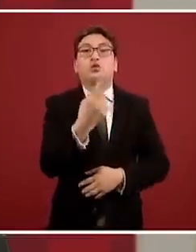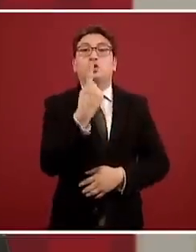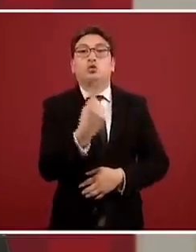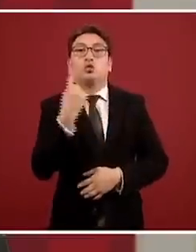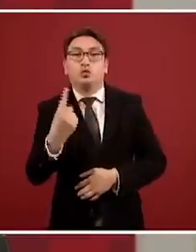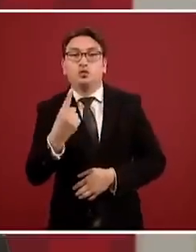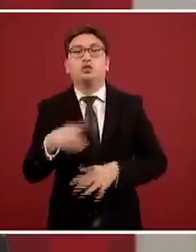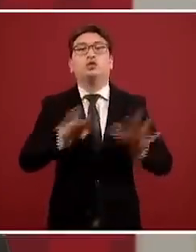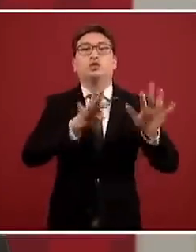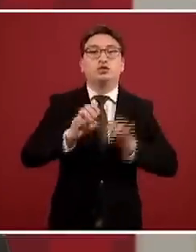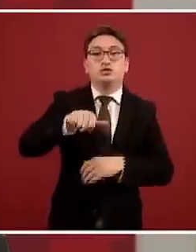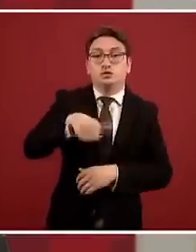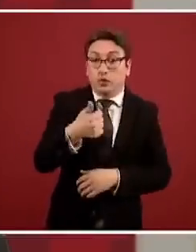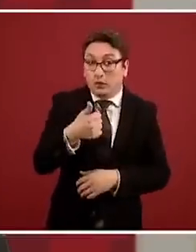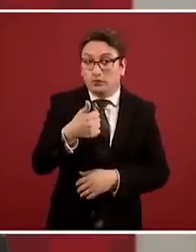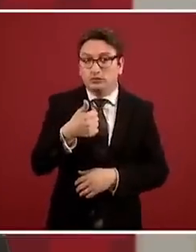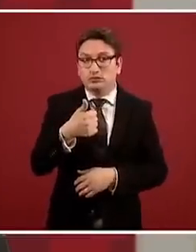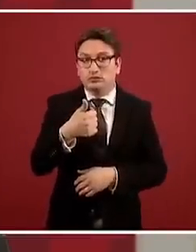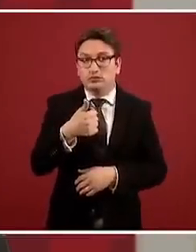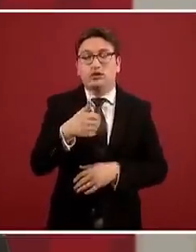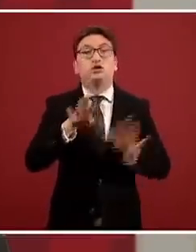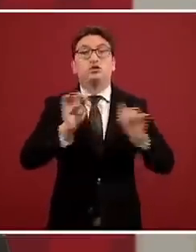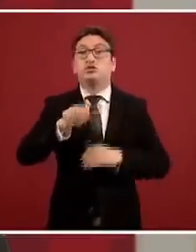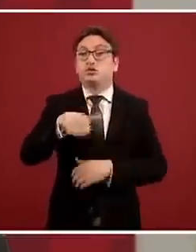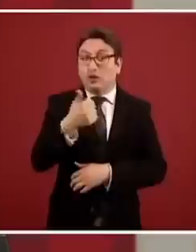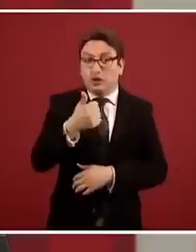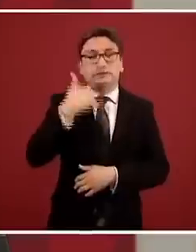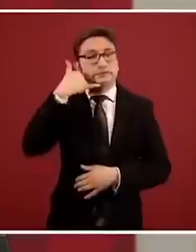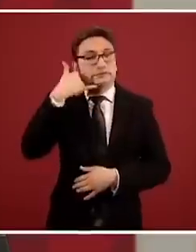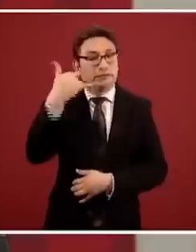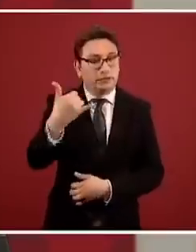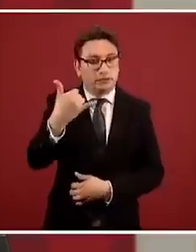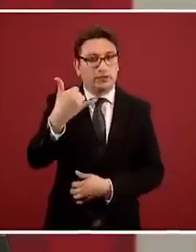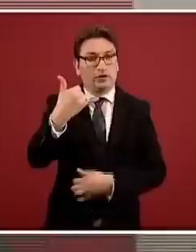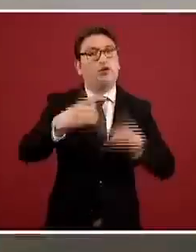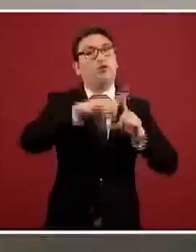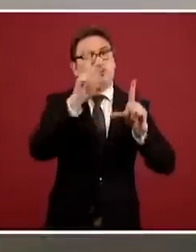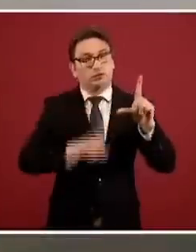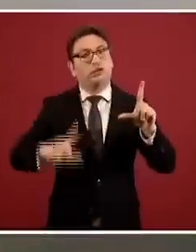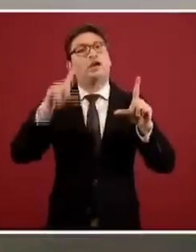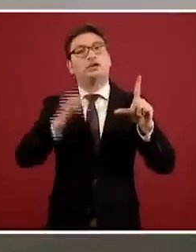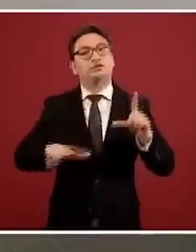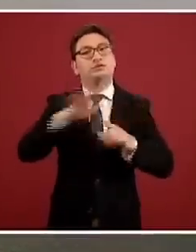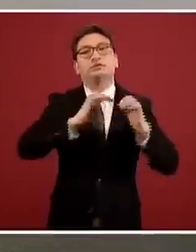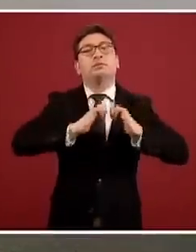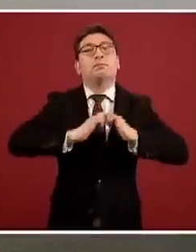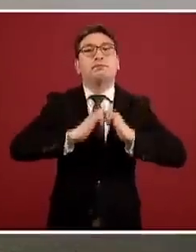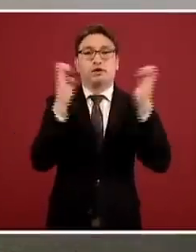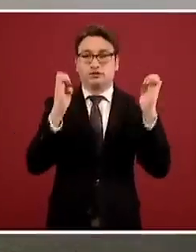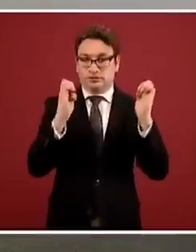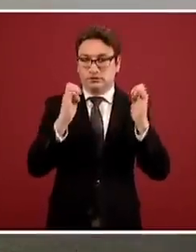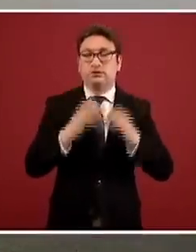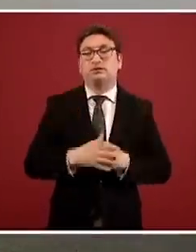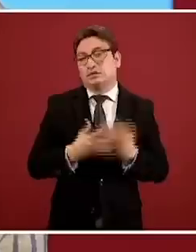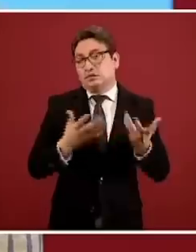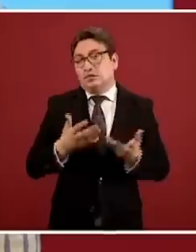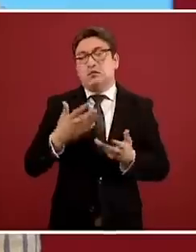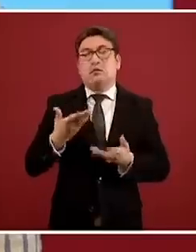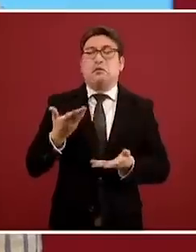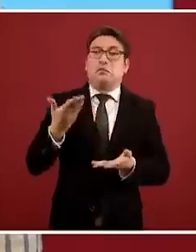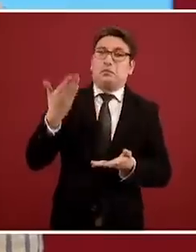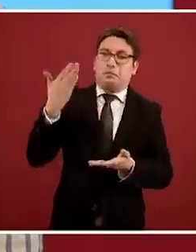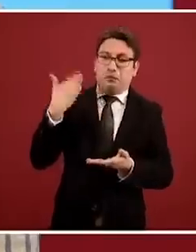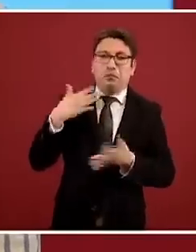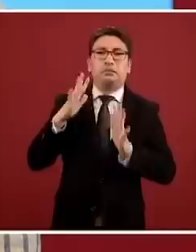911 es el teléfono nacional de emergencias. Desde hace varias